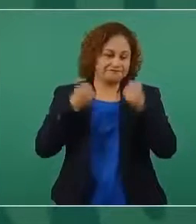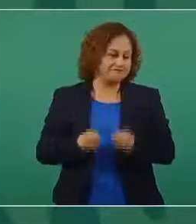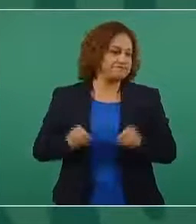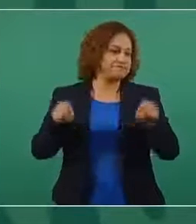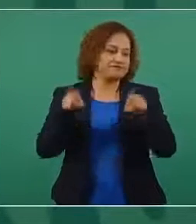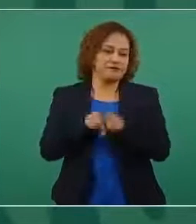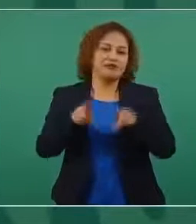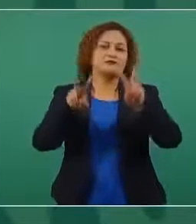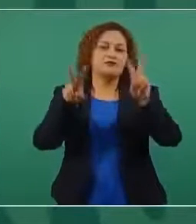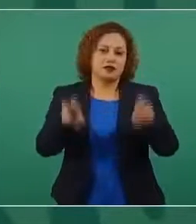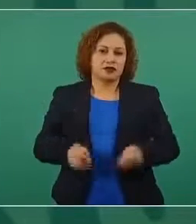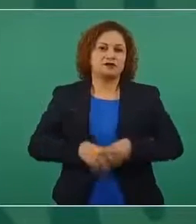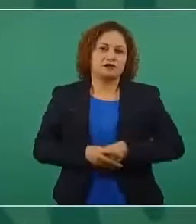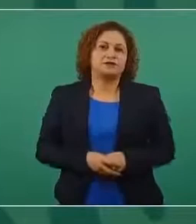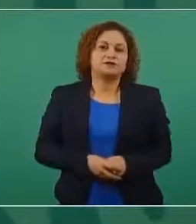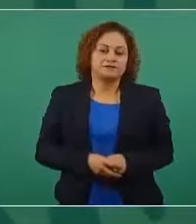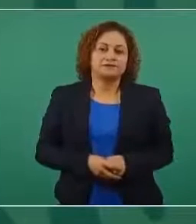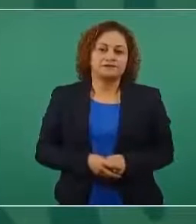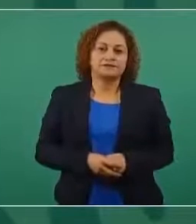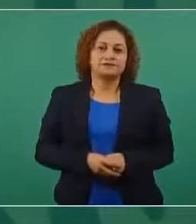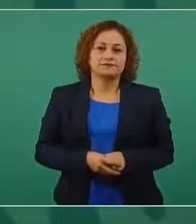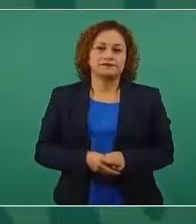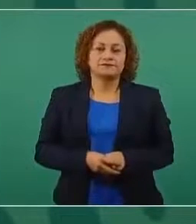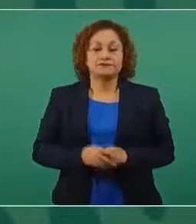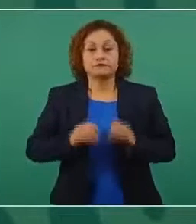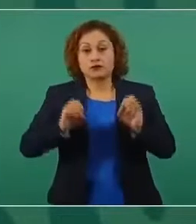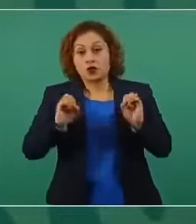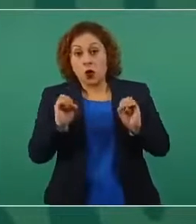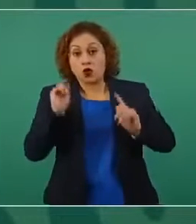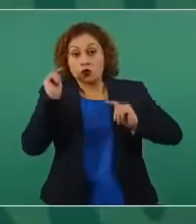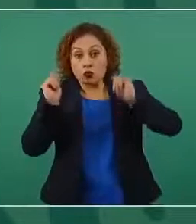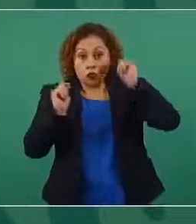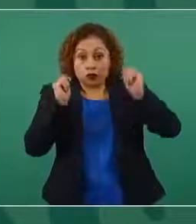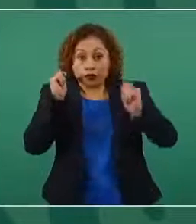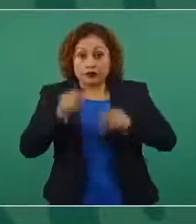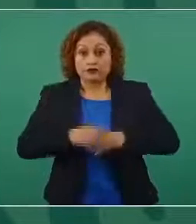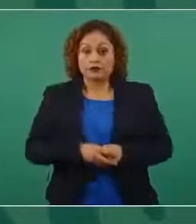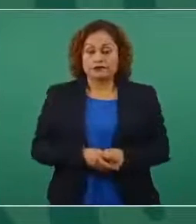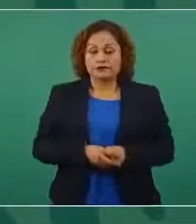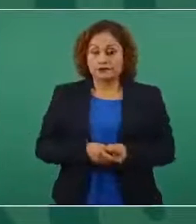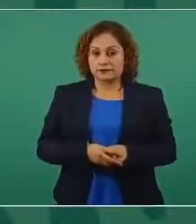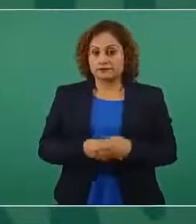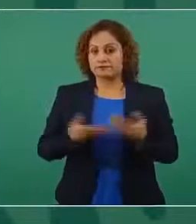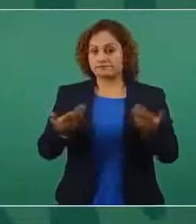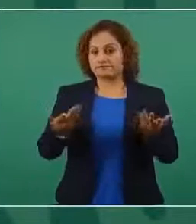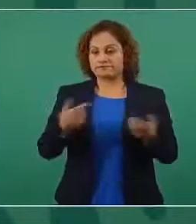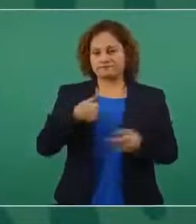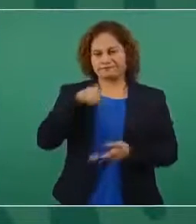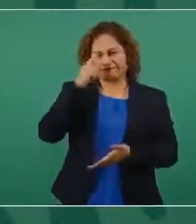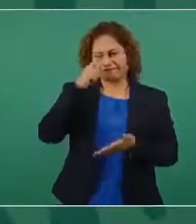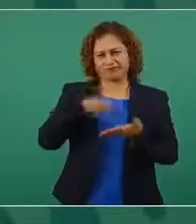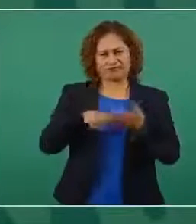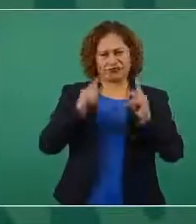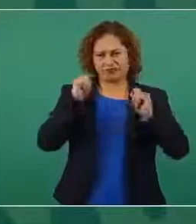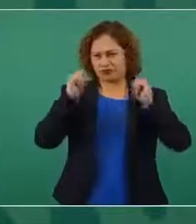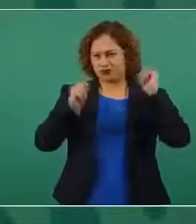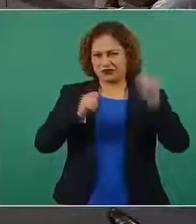entonces lo vamos a ver o lo turístico no sé si pues yo creo que lo del turismo no porque